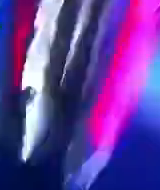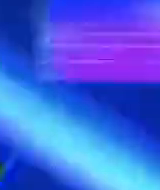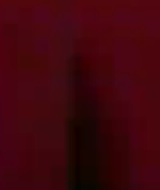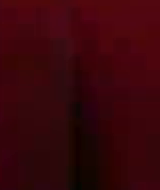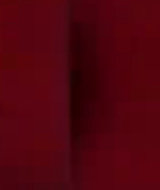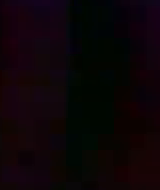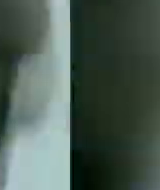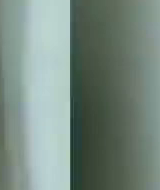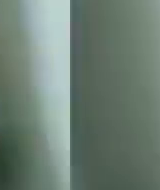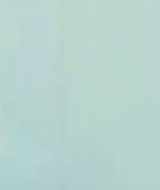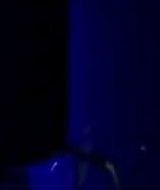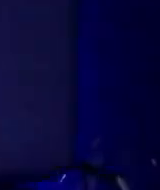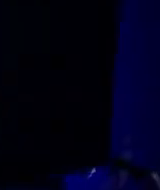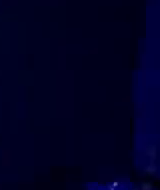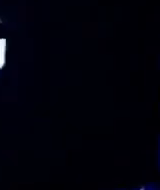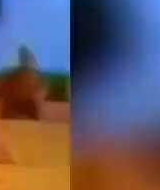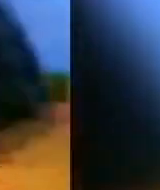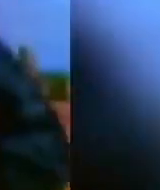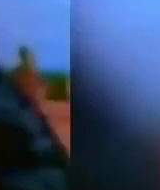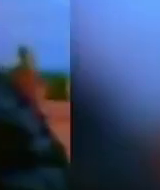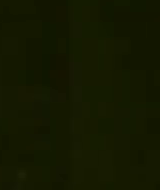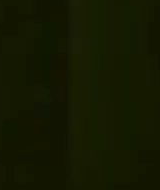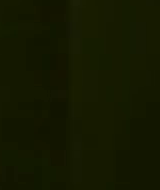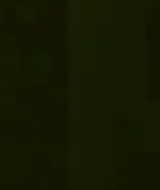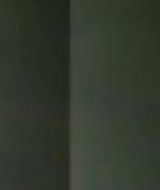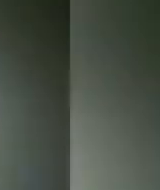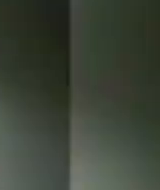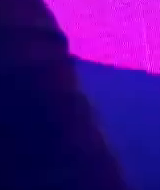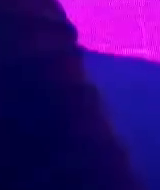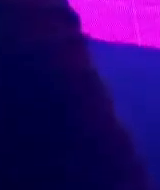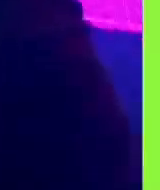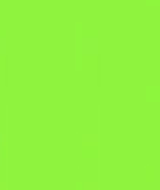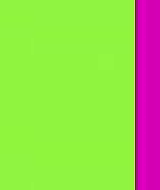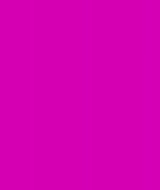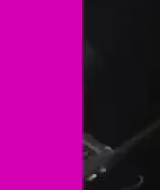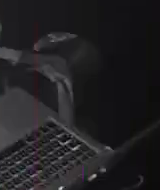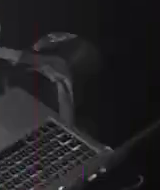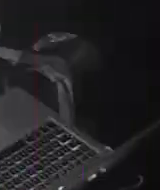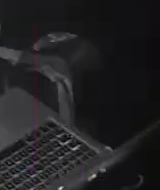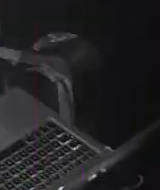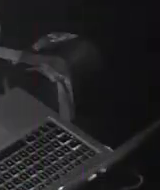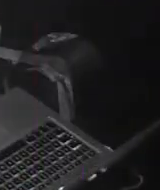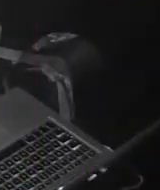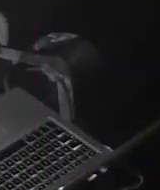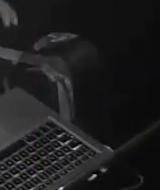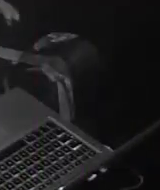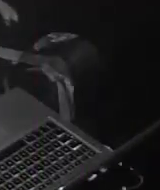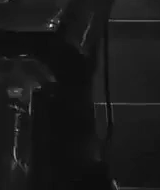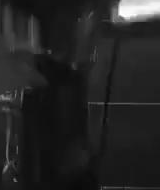Que ella vive en tu corazón y en tu mente. Recorre los noventas y, claro, lo más actual.